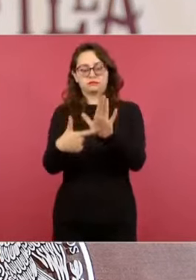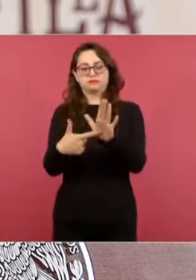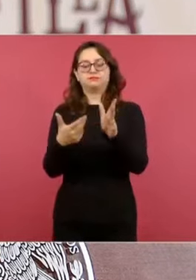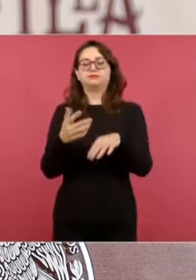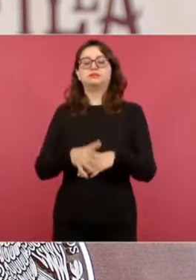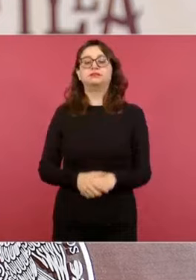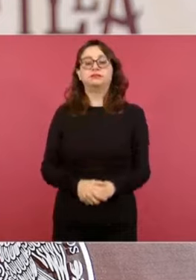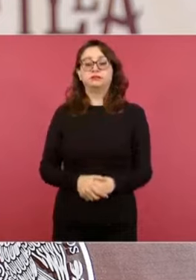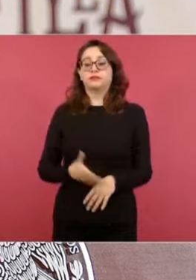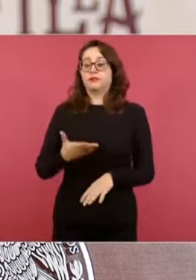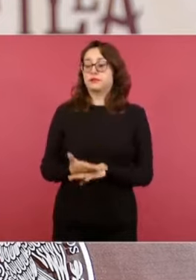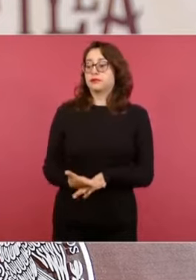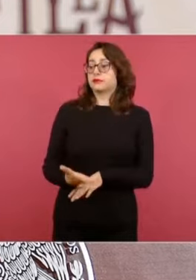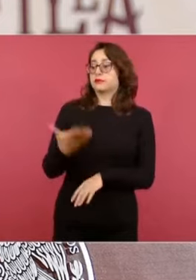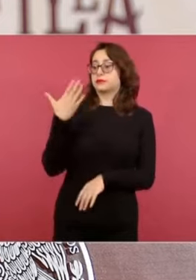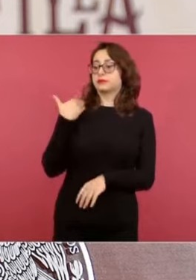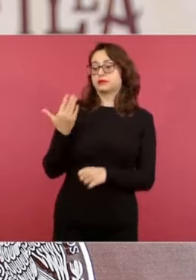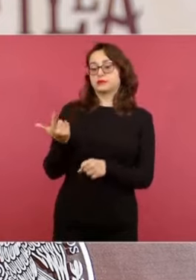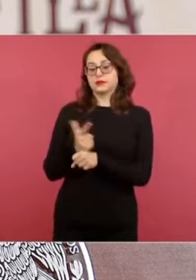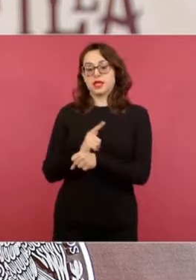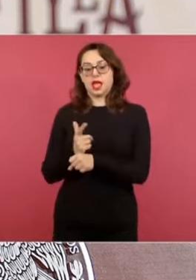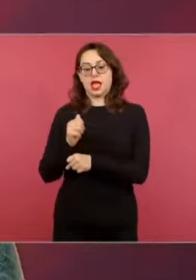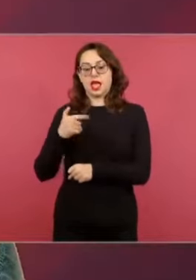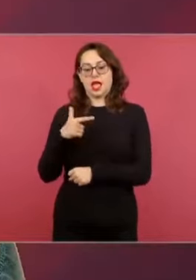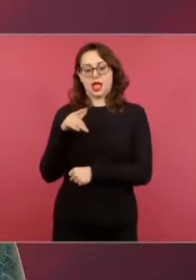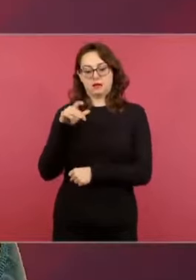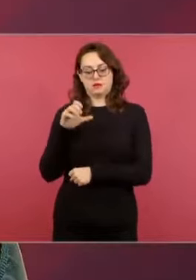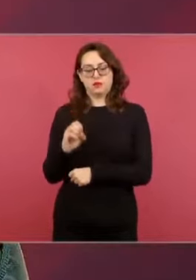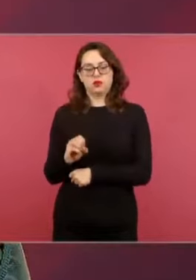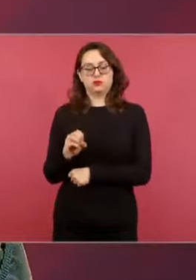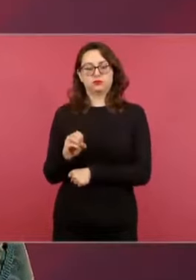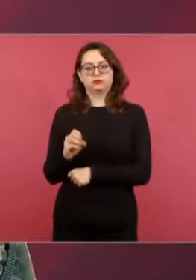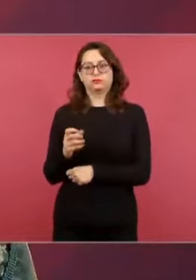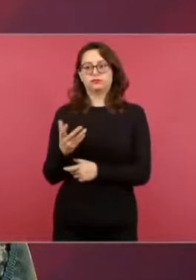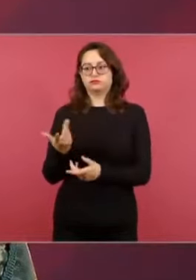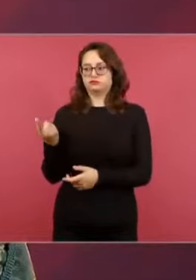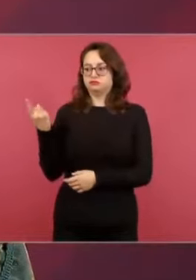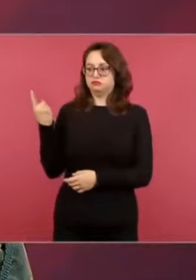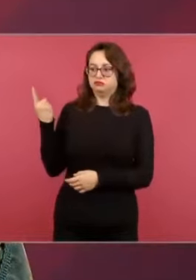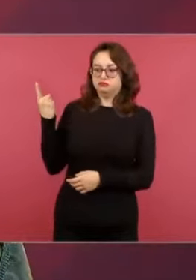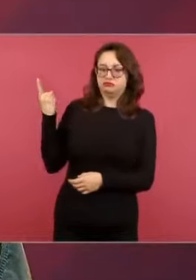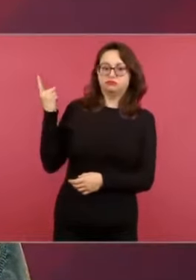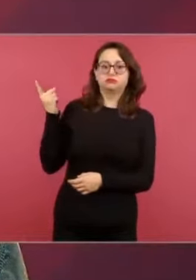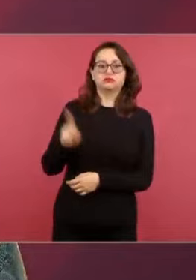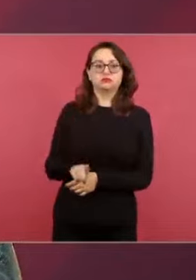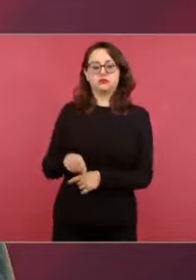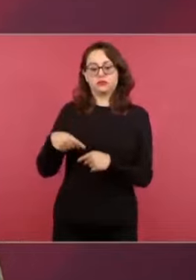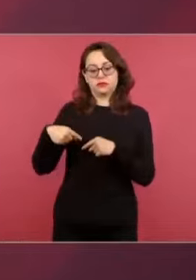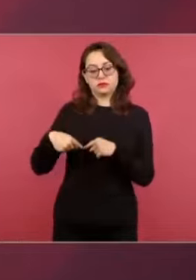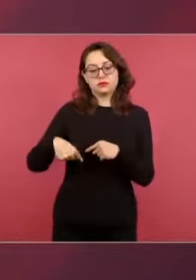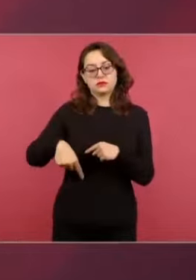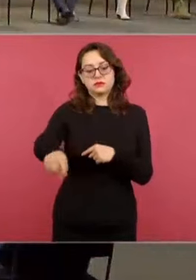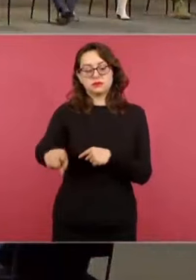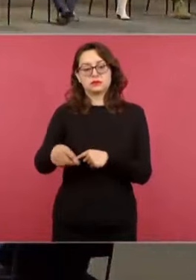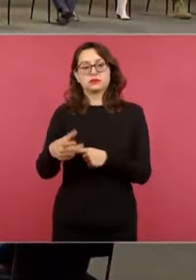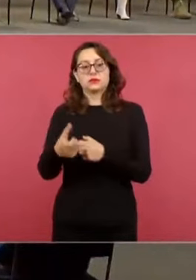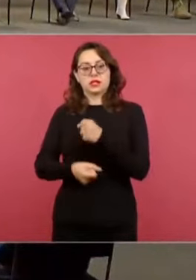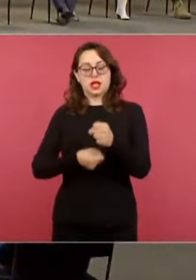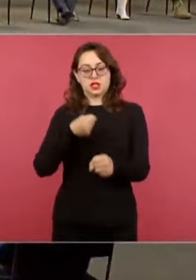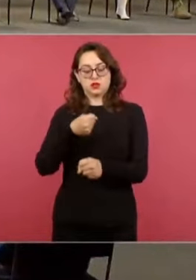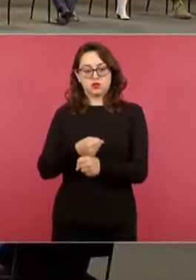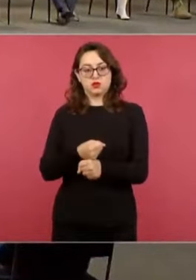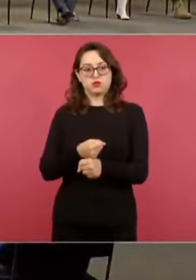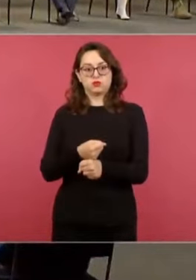licenciado Andrés Manuel López Obrador, el 31 de agosto del presente año, a partir del 1 de septiembre,